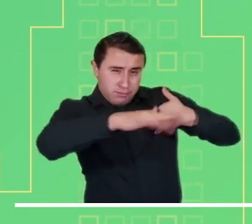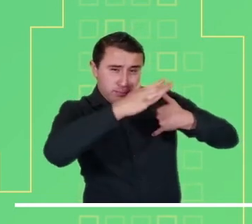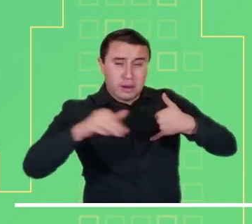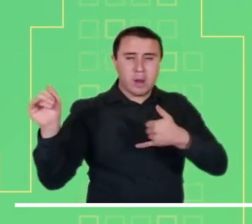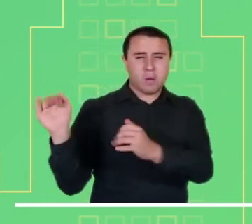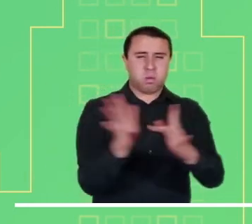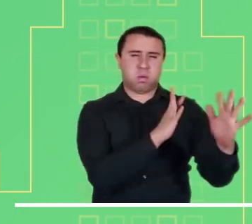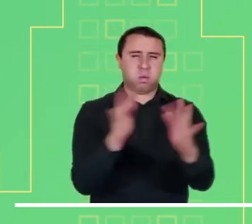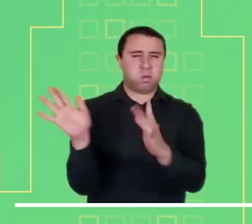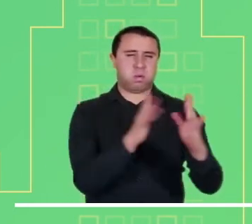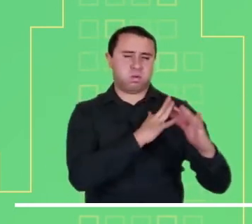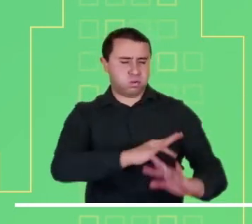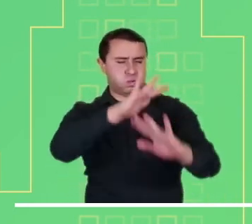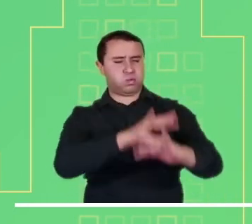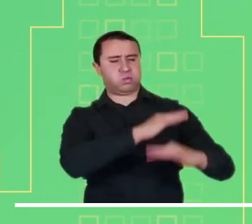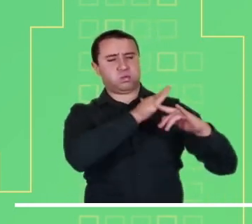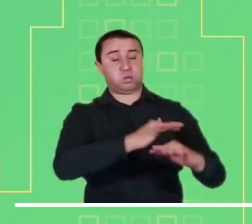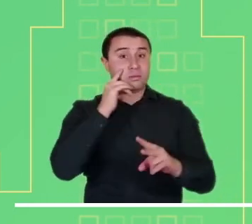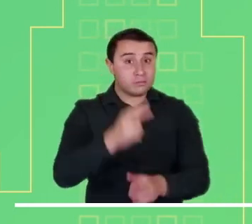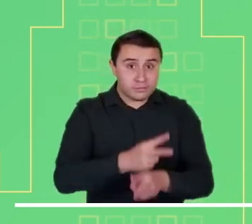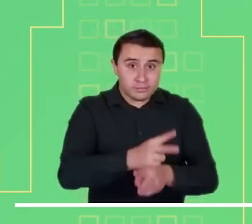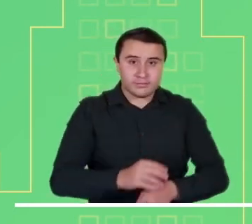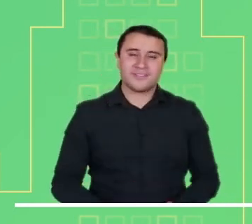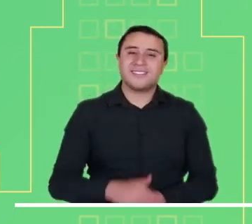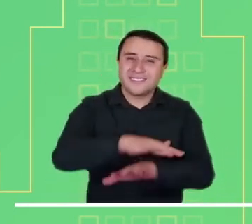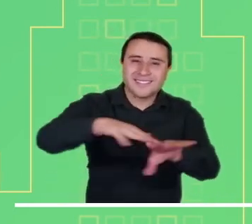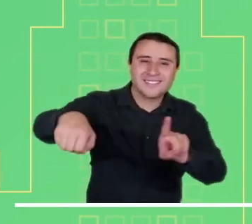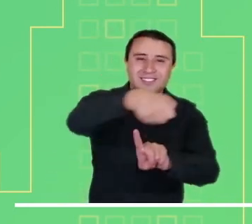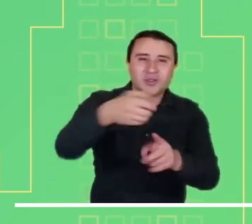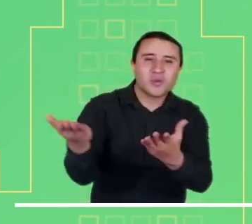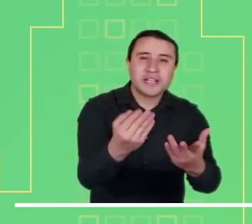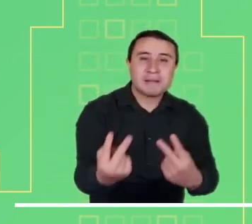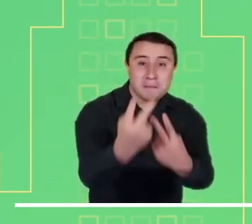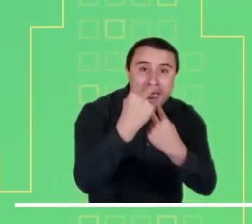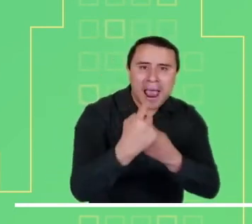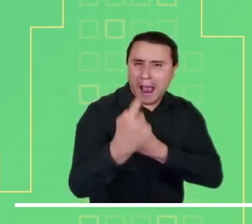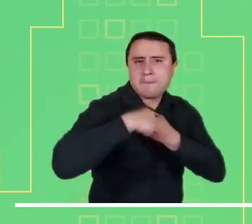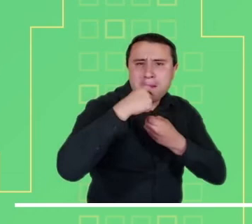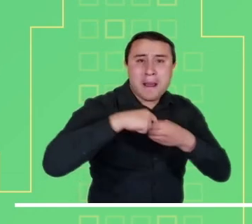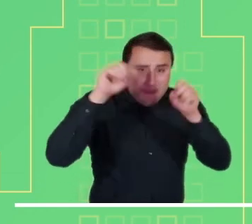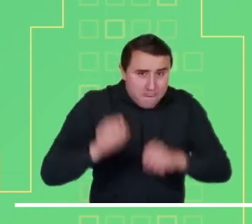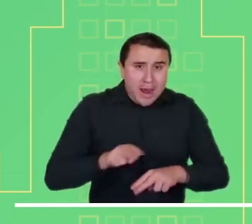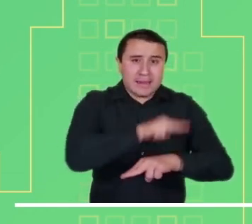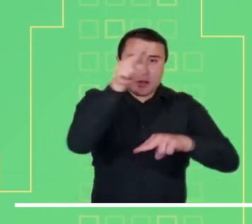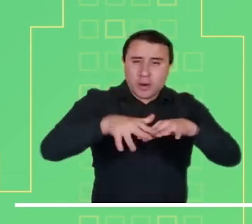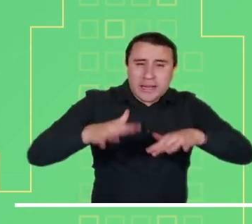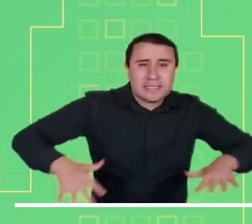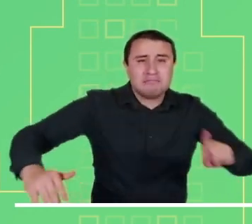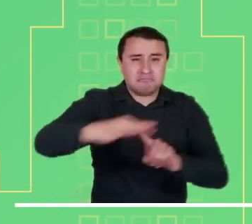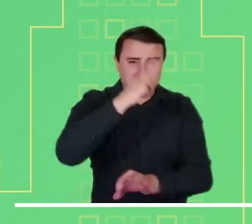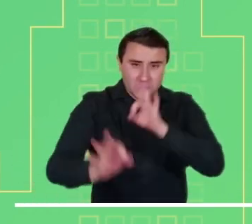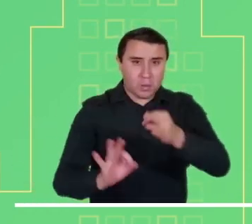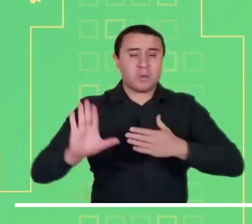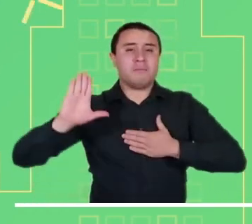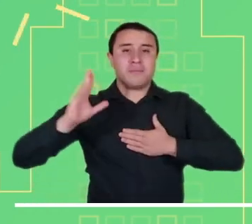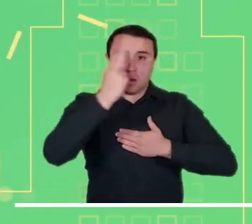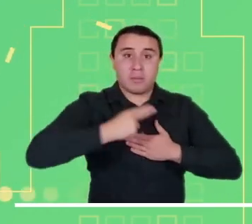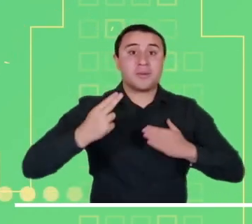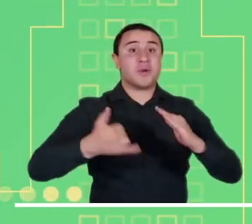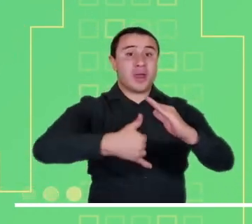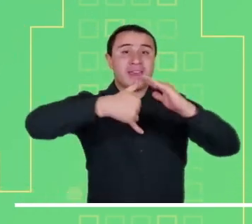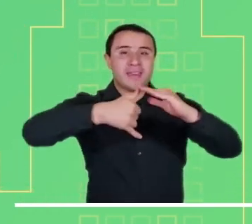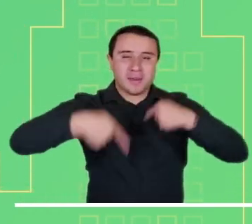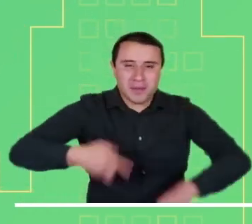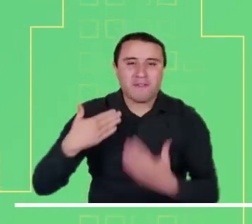Finalizamos este recorrido con la información meteomarina y la alerta roja por viento y oleaje en el centro del Mar Caribe. Los